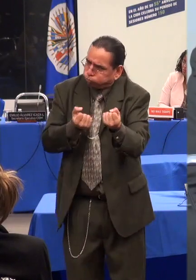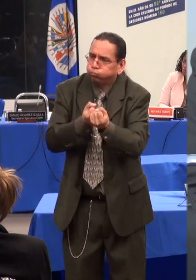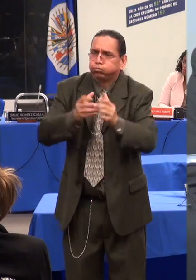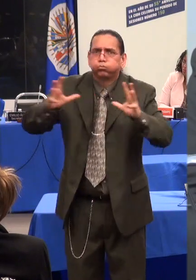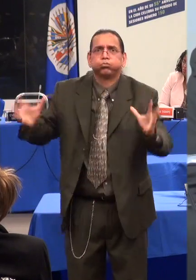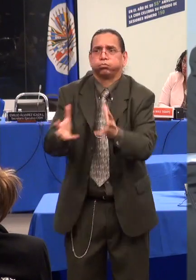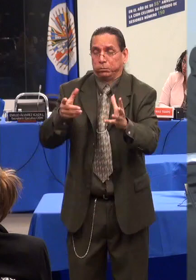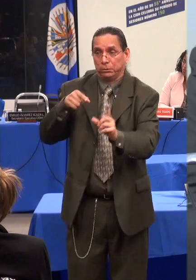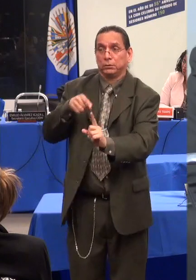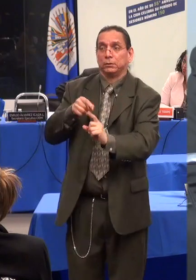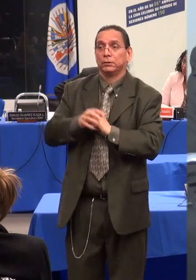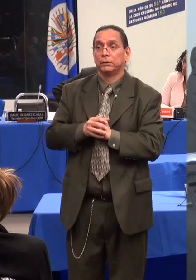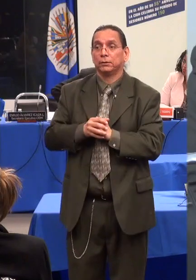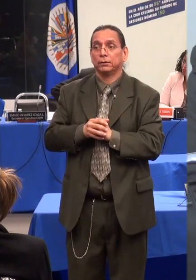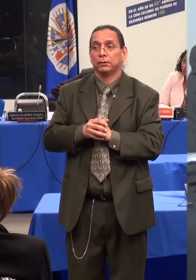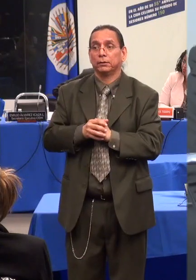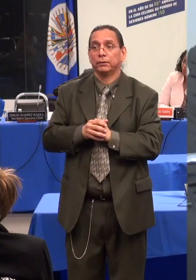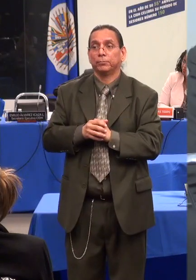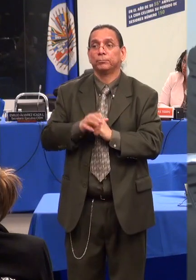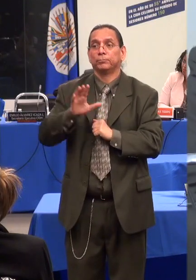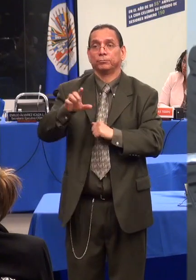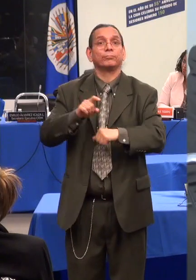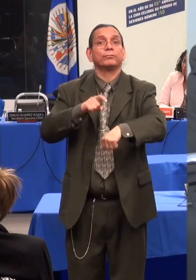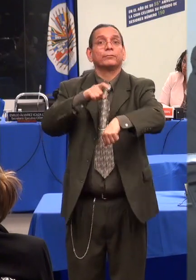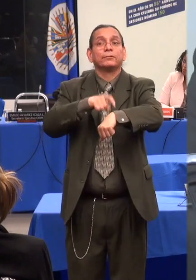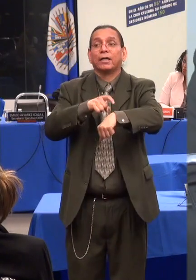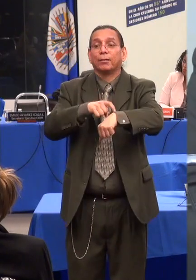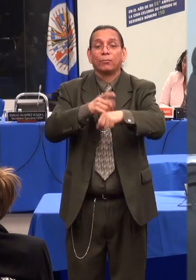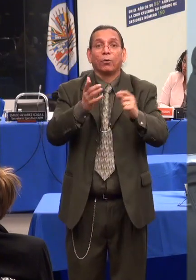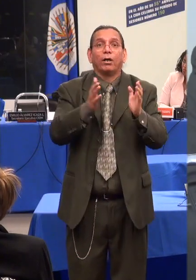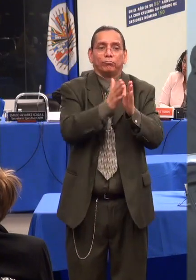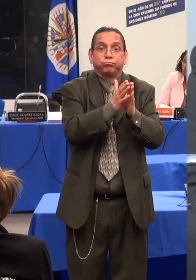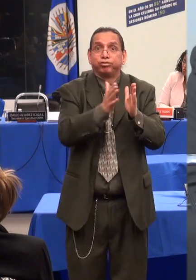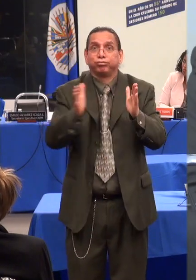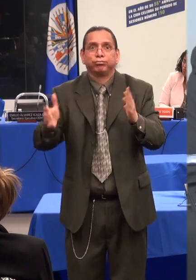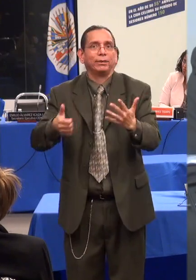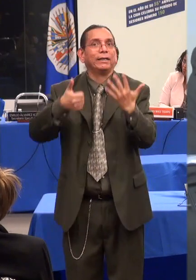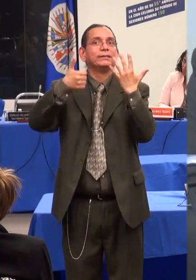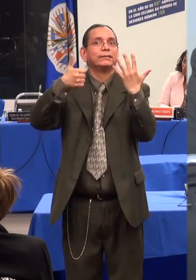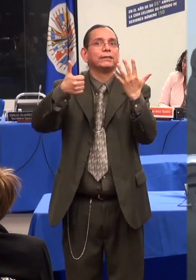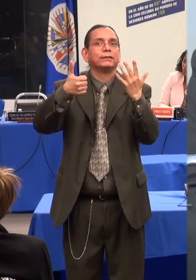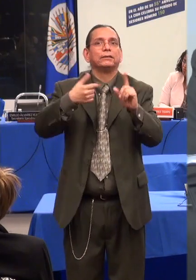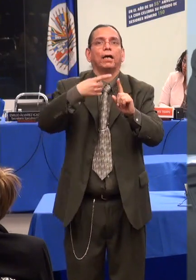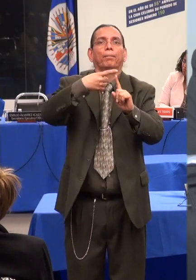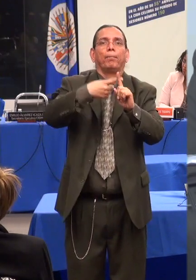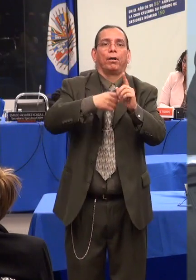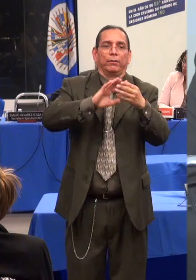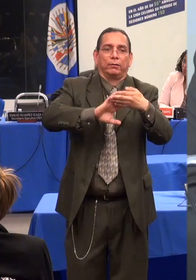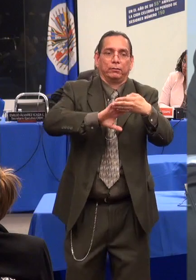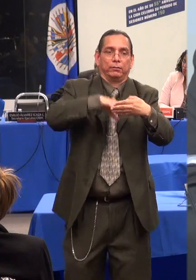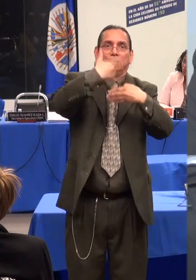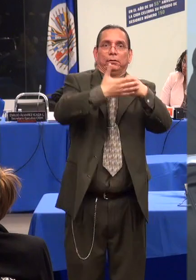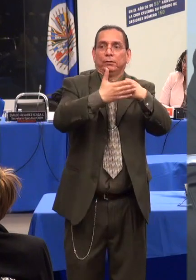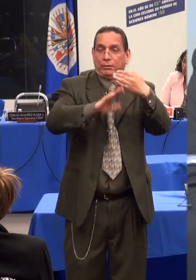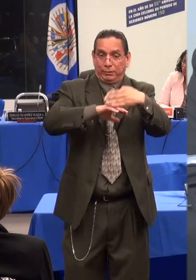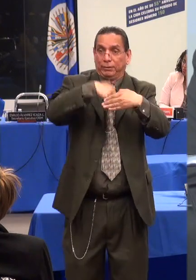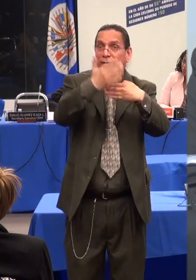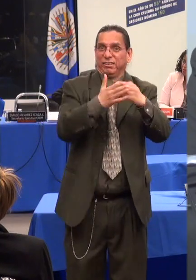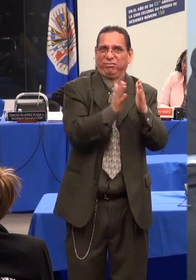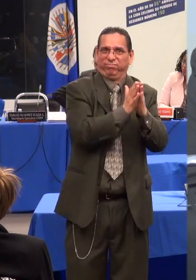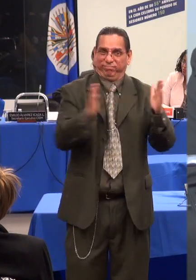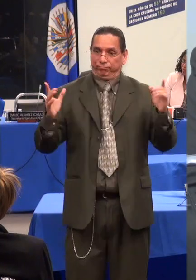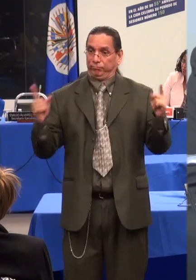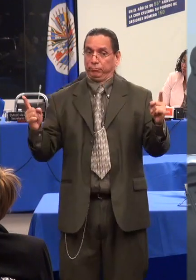mencionada, las entidades públicas se abstengan de promover y recomendar procesos de interdicción o inhabilitación. Que se